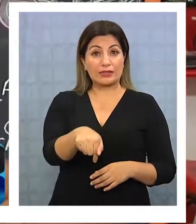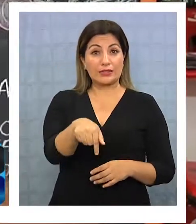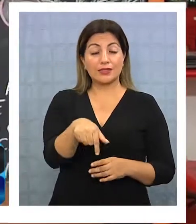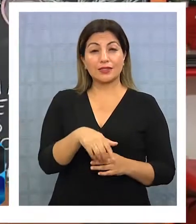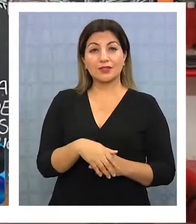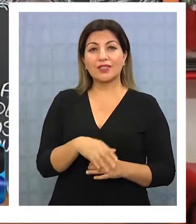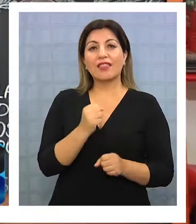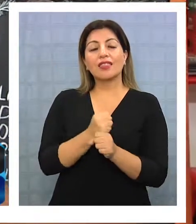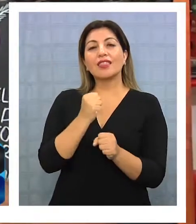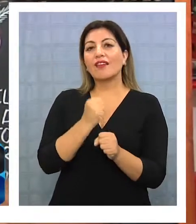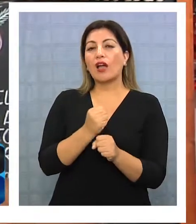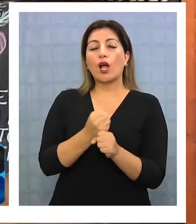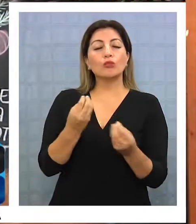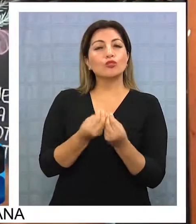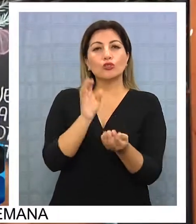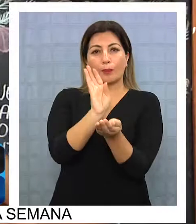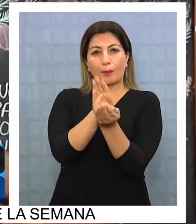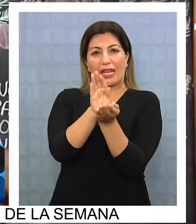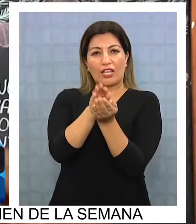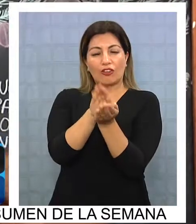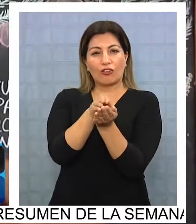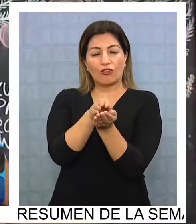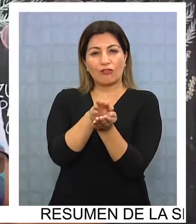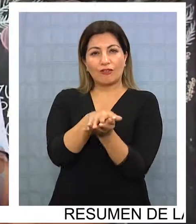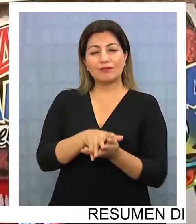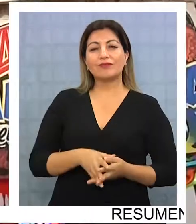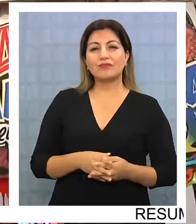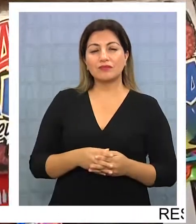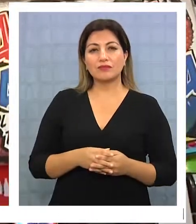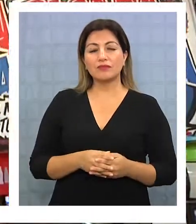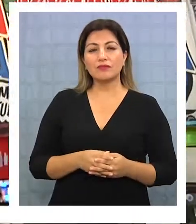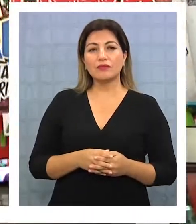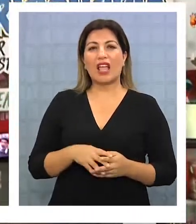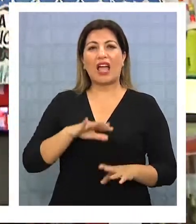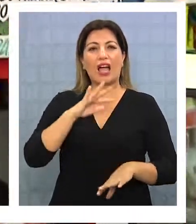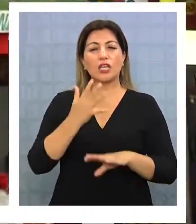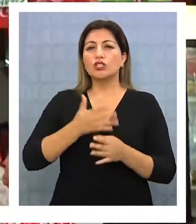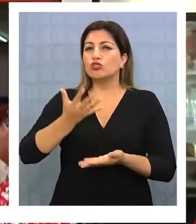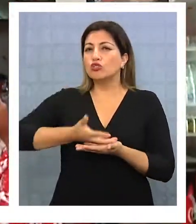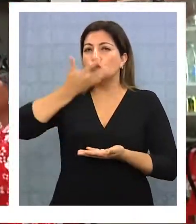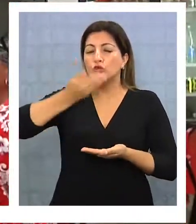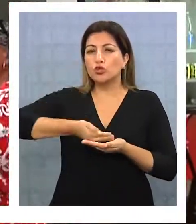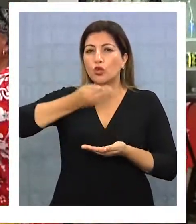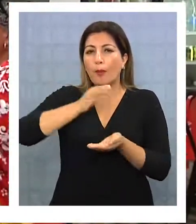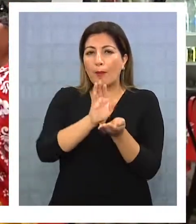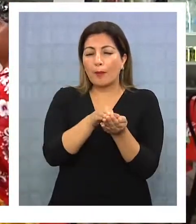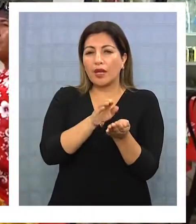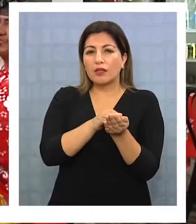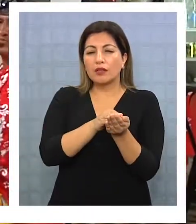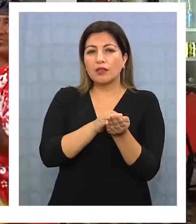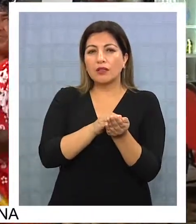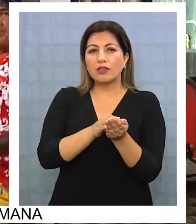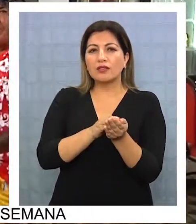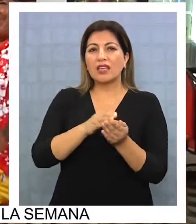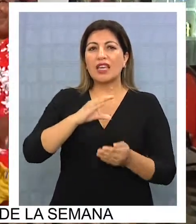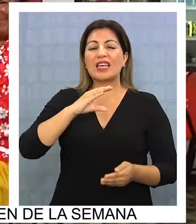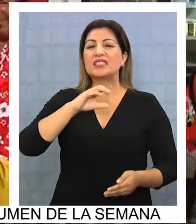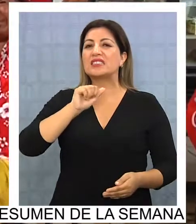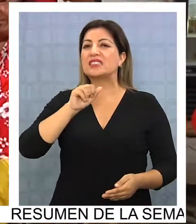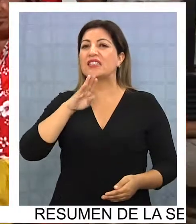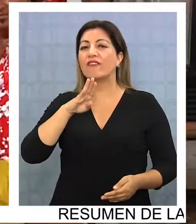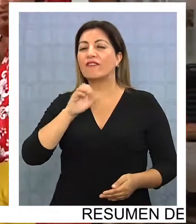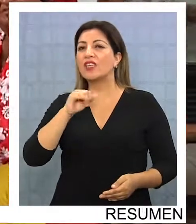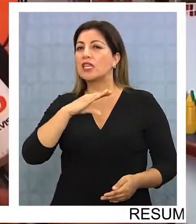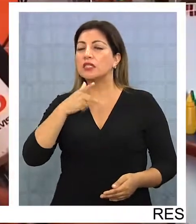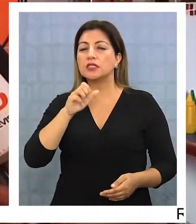se trabaja mucho con marisco, o sea, está la sopa de marisco, están las pailas marinas, están los ceviches,